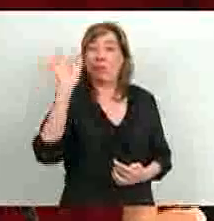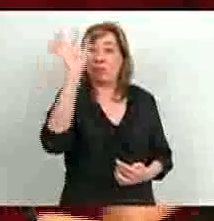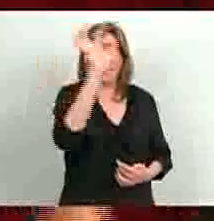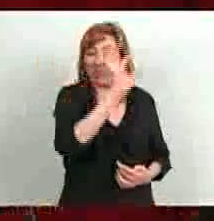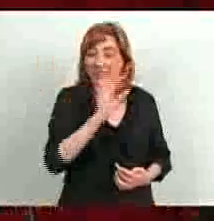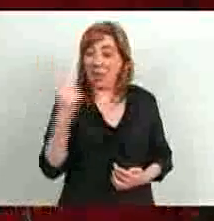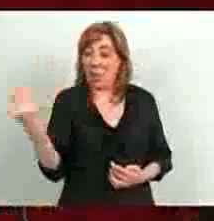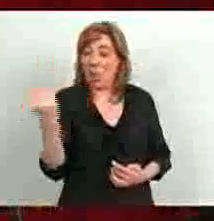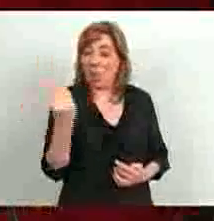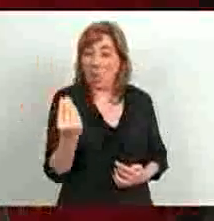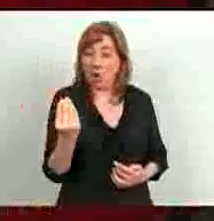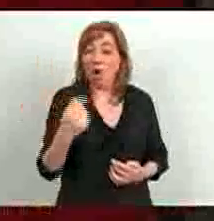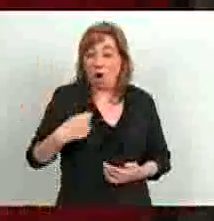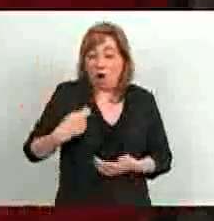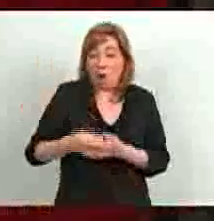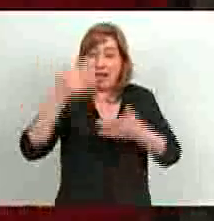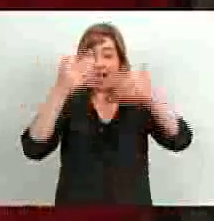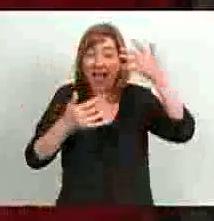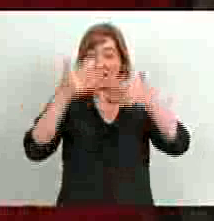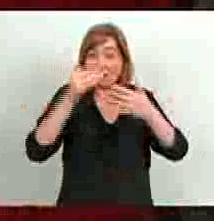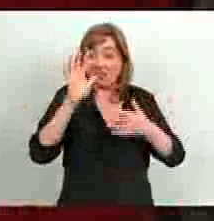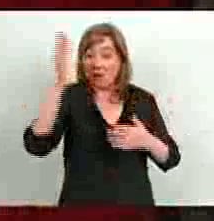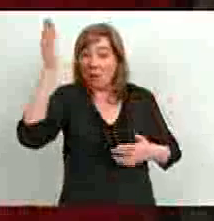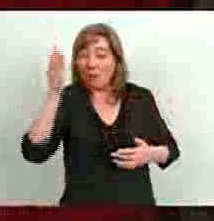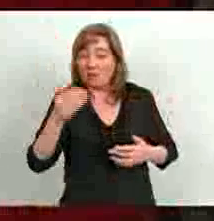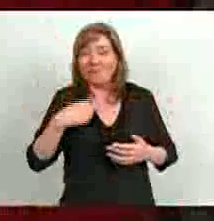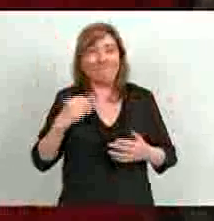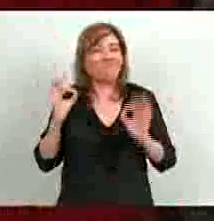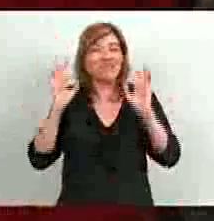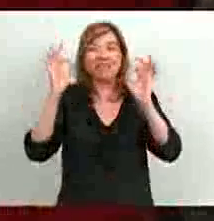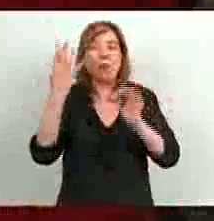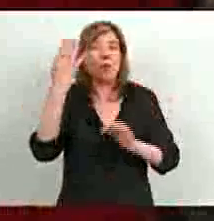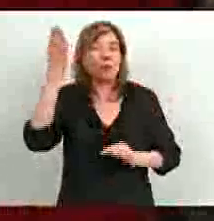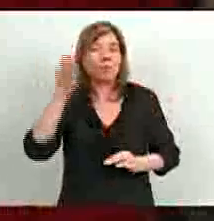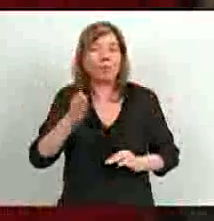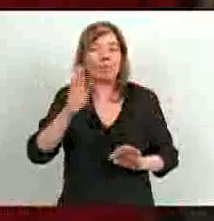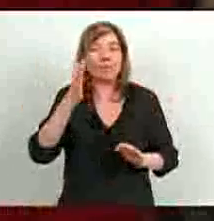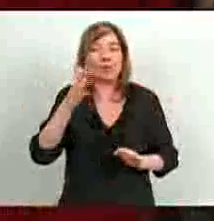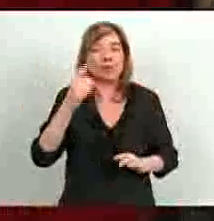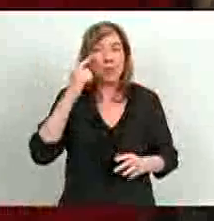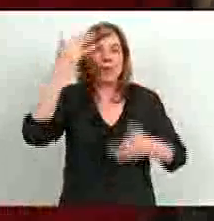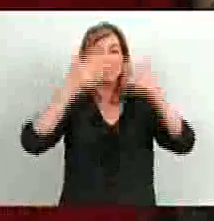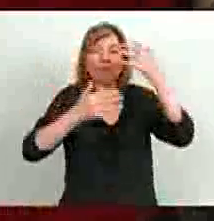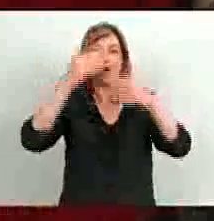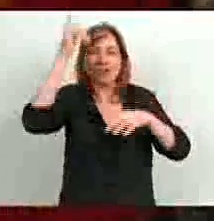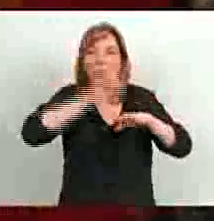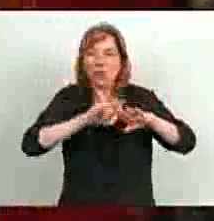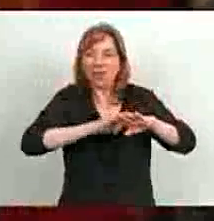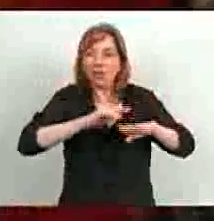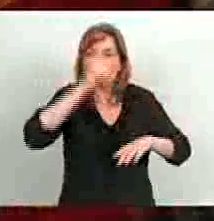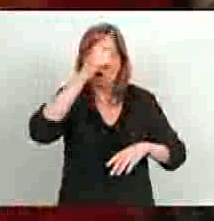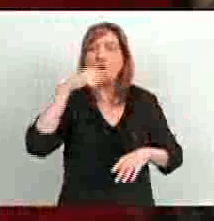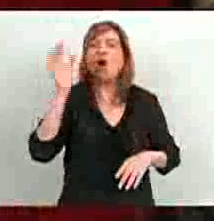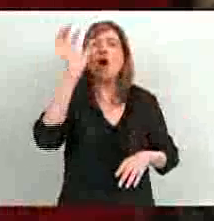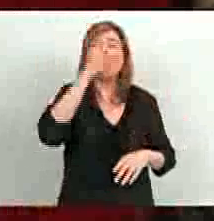comprando, llegamos a comprar casi el 4% de las acciones, que las compraba en la bolsa de Nueva York, mientras otras